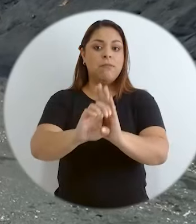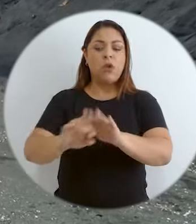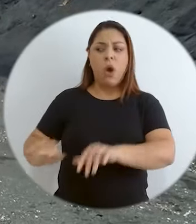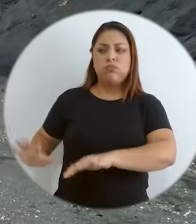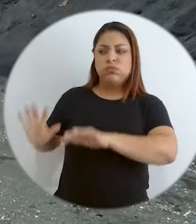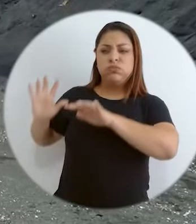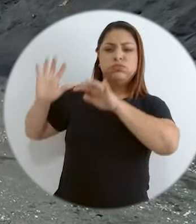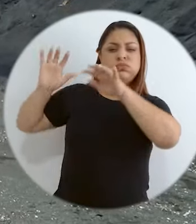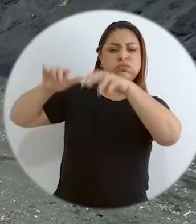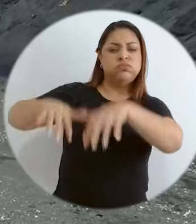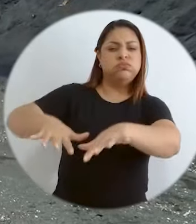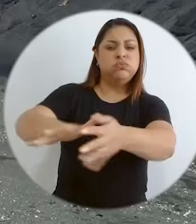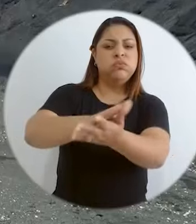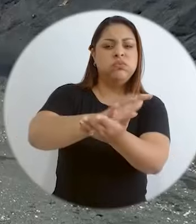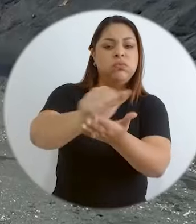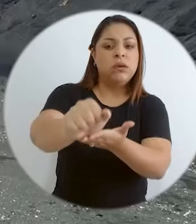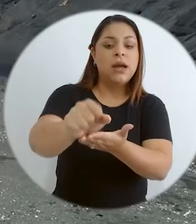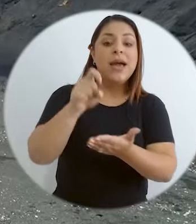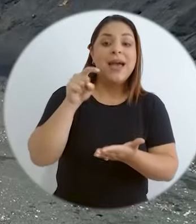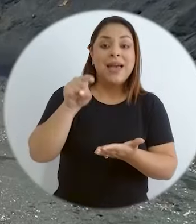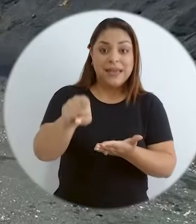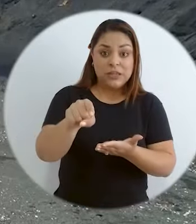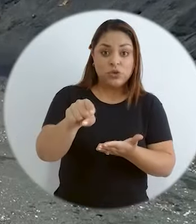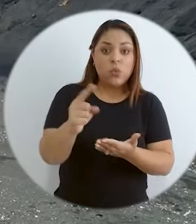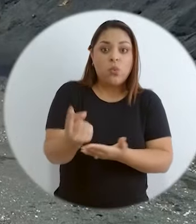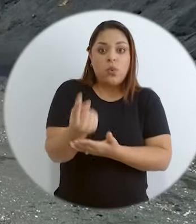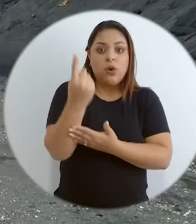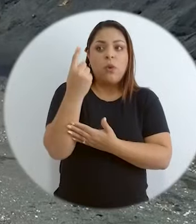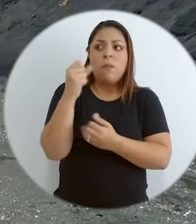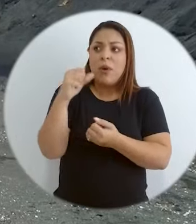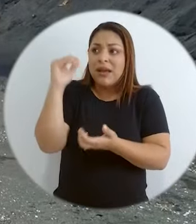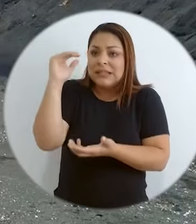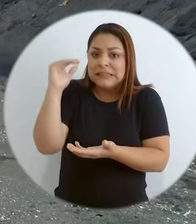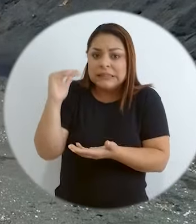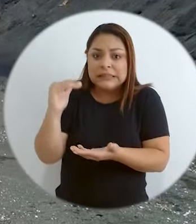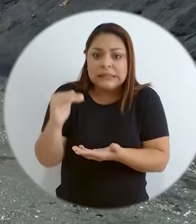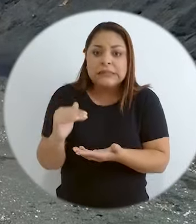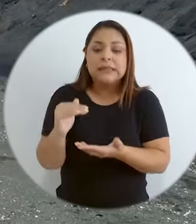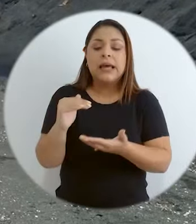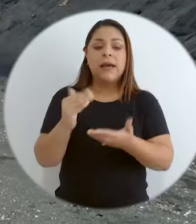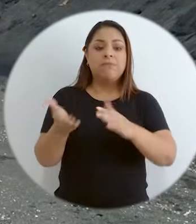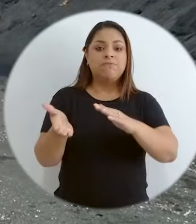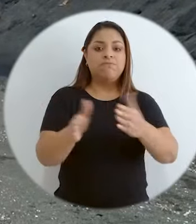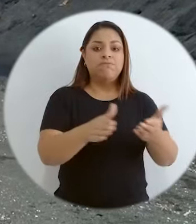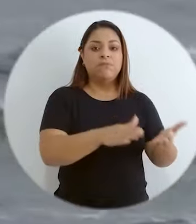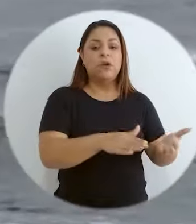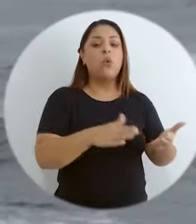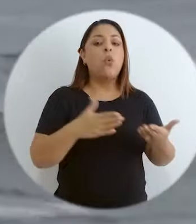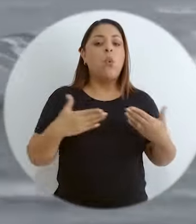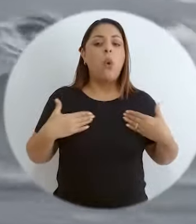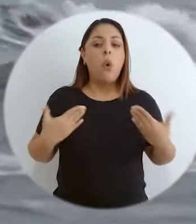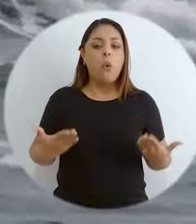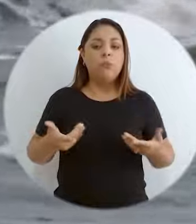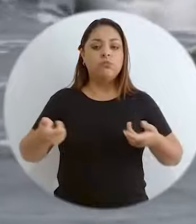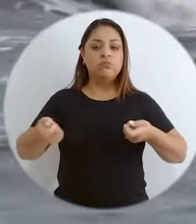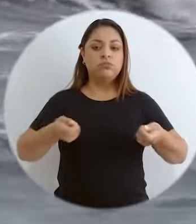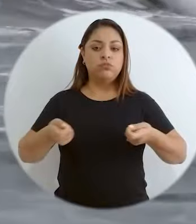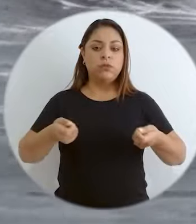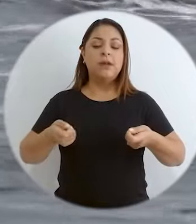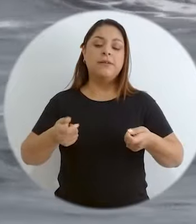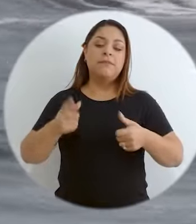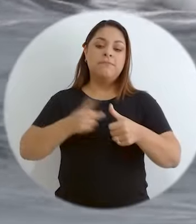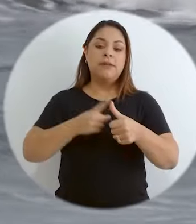único que va a minimizar la cantidad de víctimas que pueden ocasionar es justamente